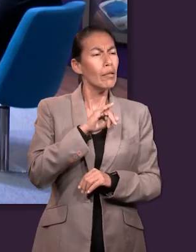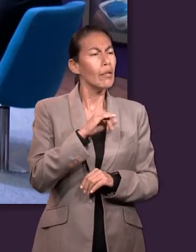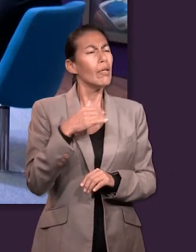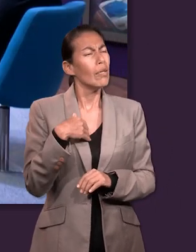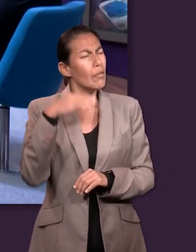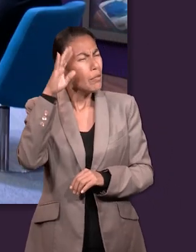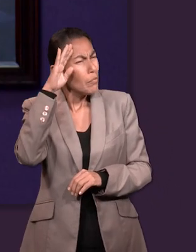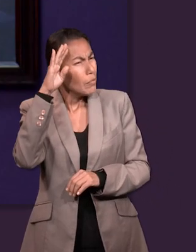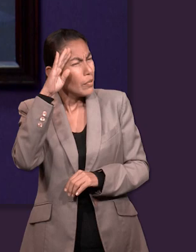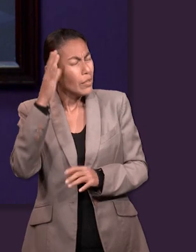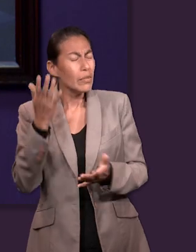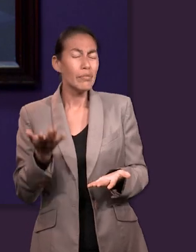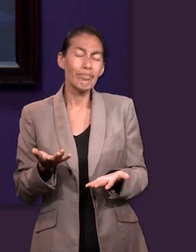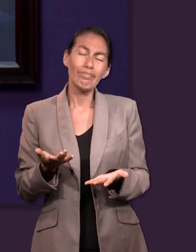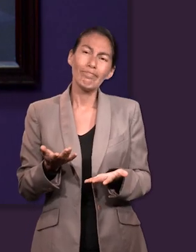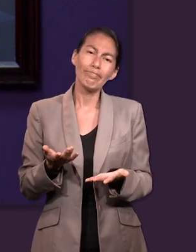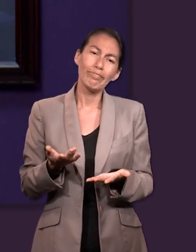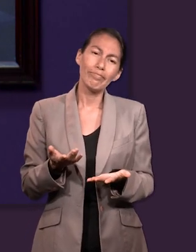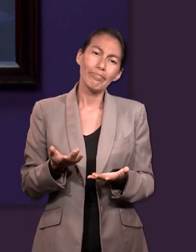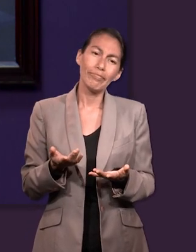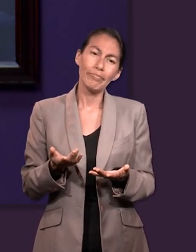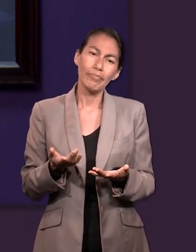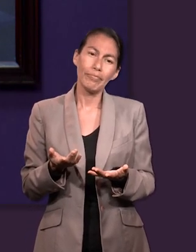pienso que, al menos para mí,